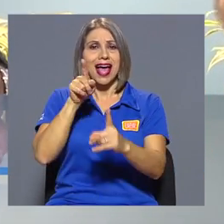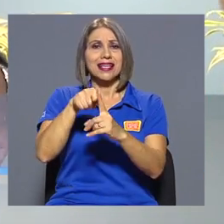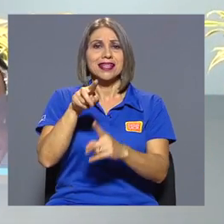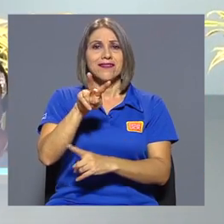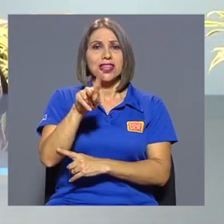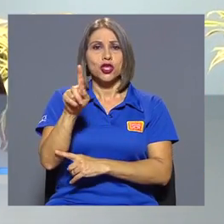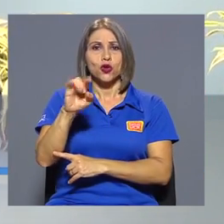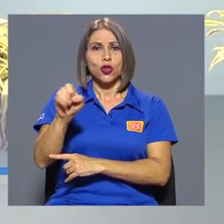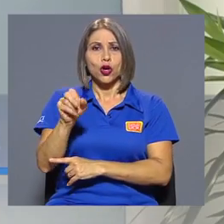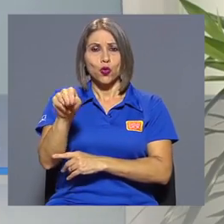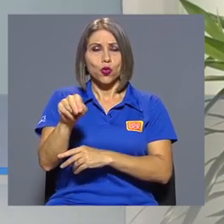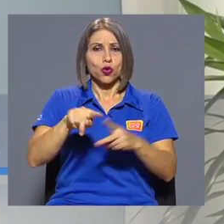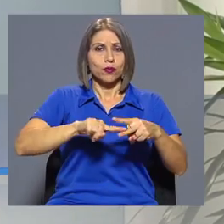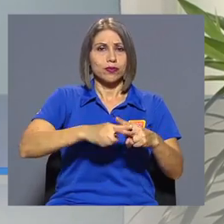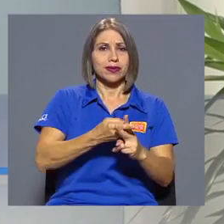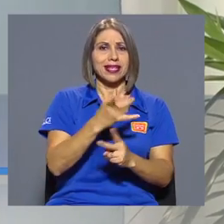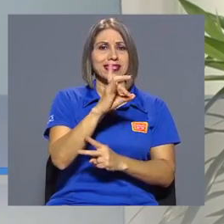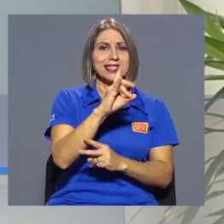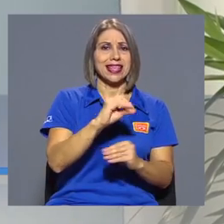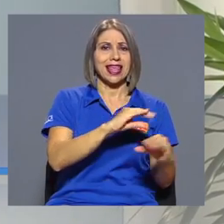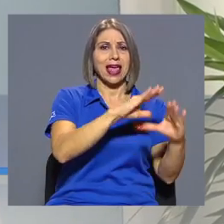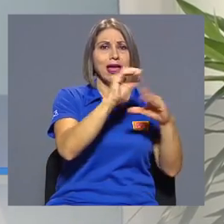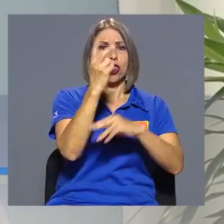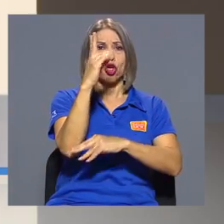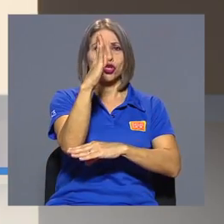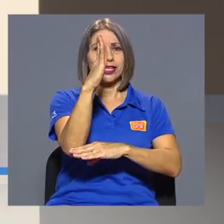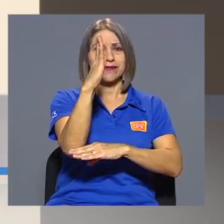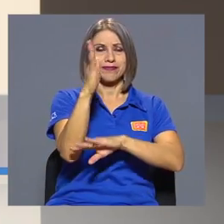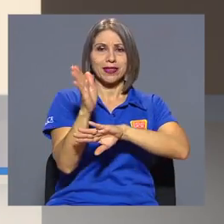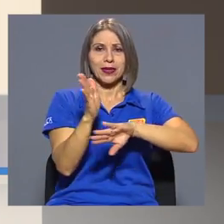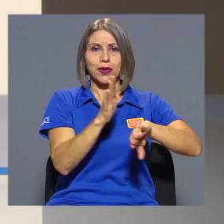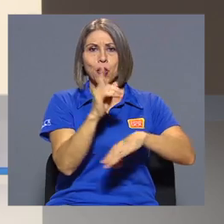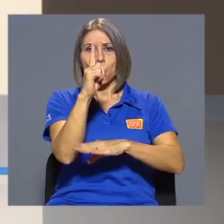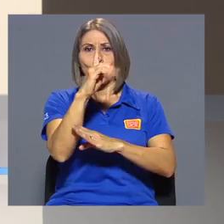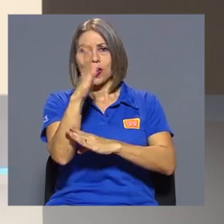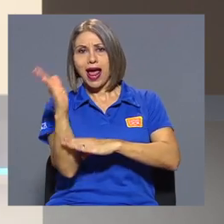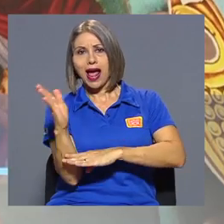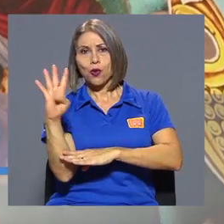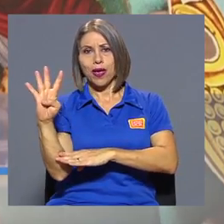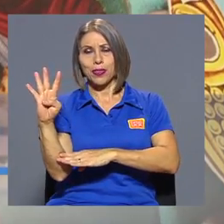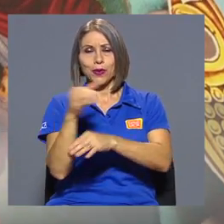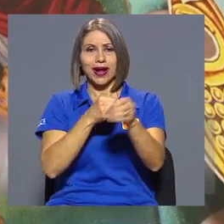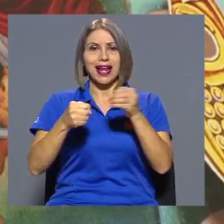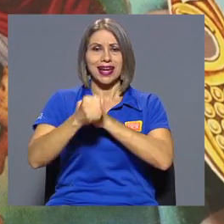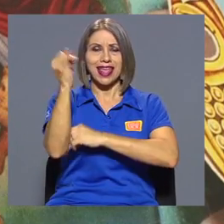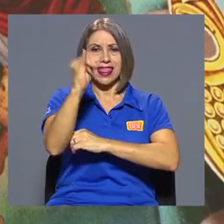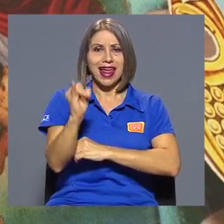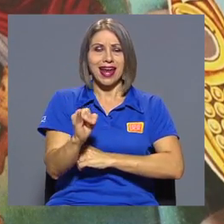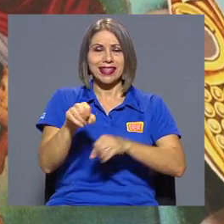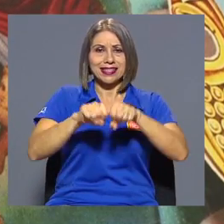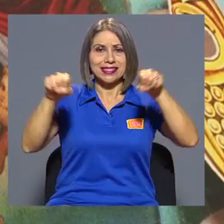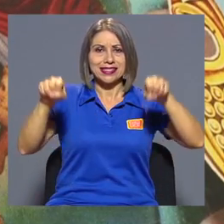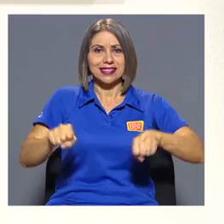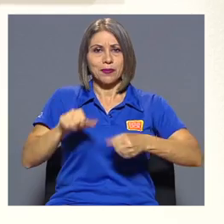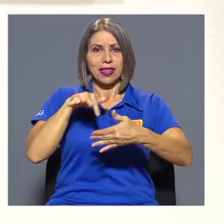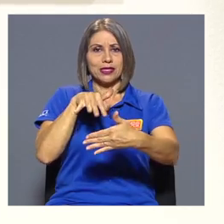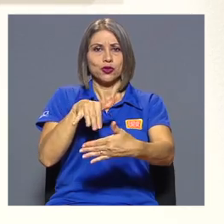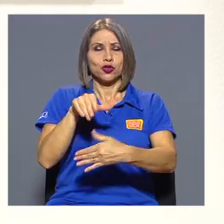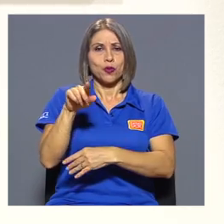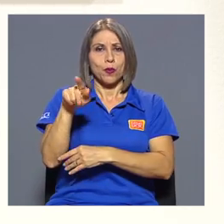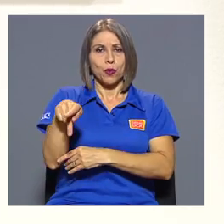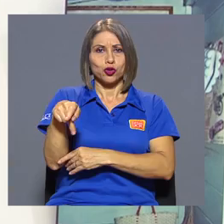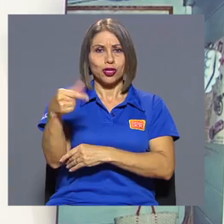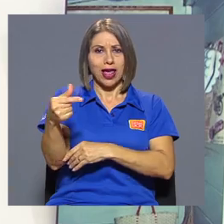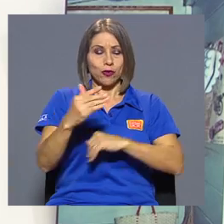el 21 de junio, de 7 a.m. a 12 mediodía y de 1 a 4 p.m. en la Galería de Arte del Sistema de Estudios de